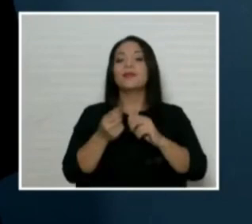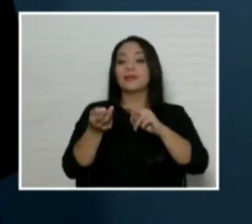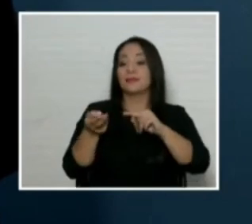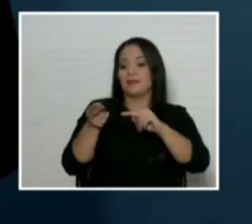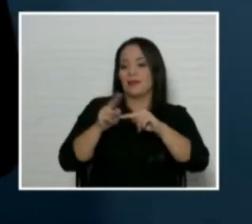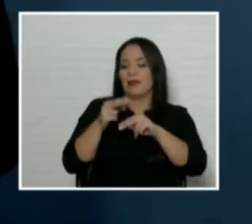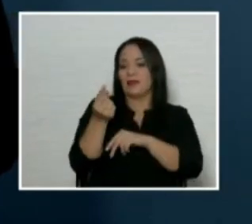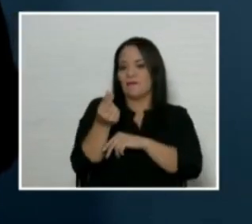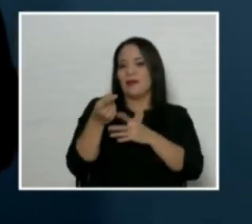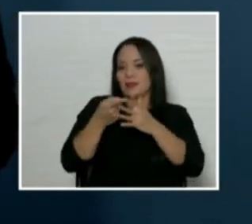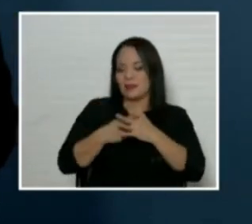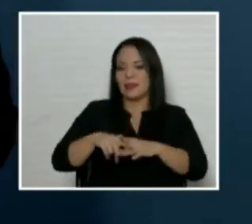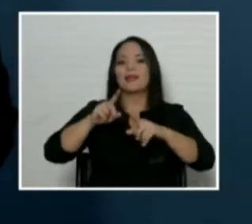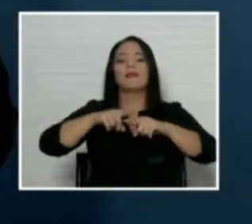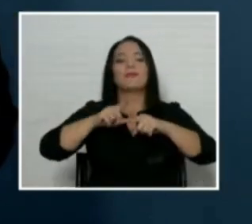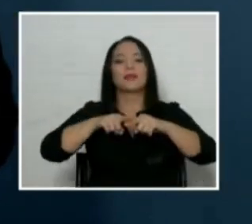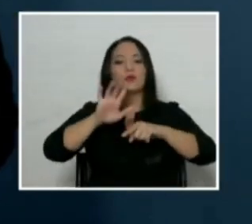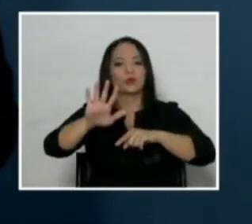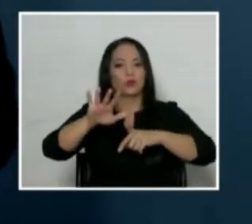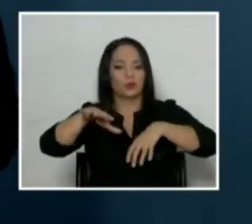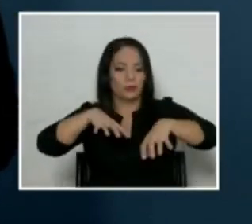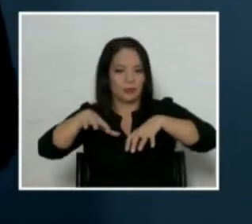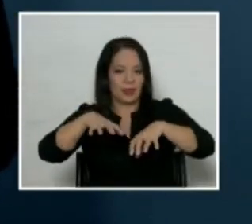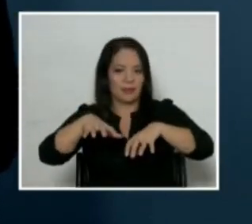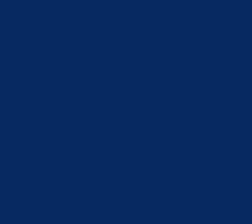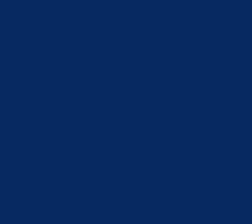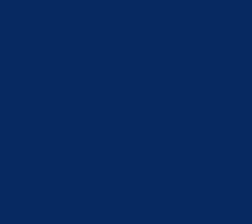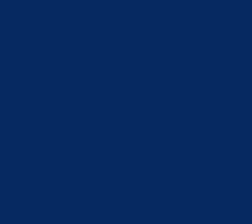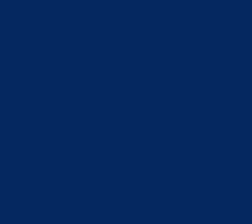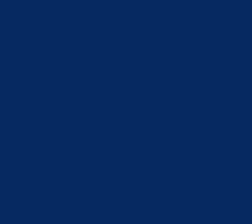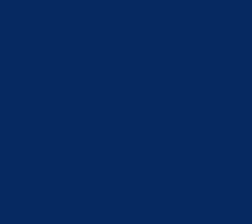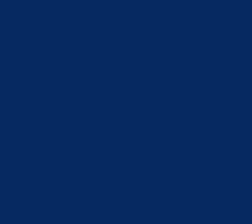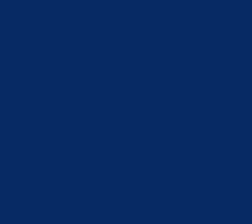inicial según la actividad económica a la cual se dedica.